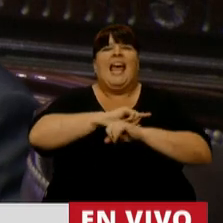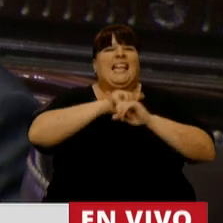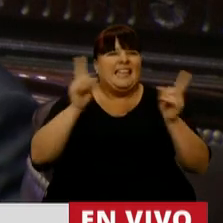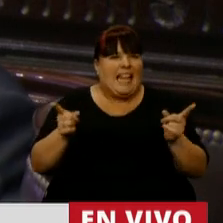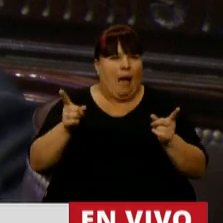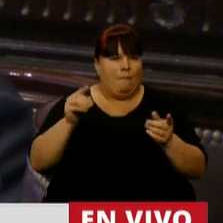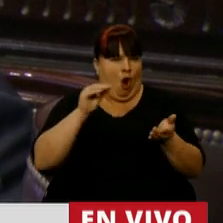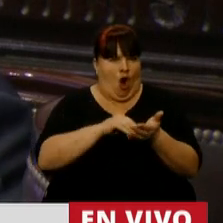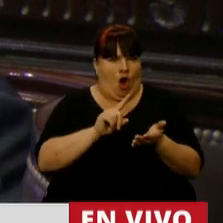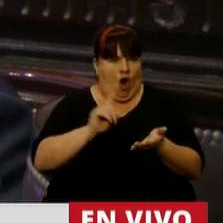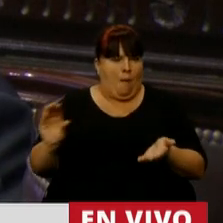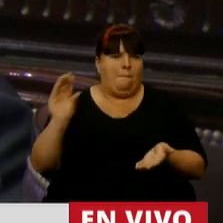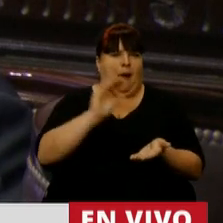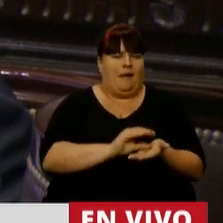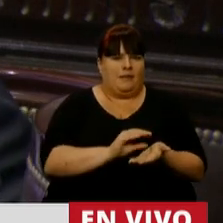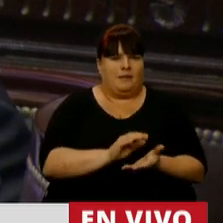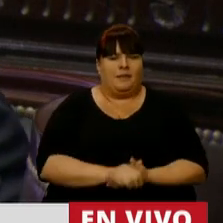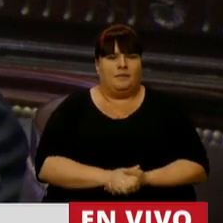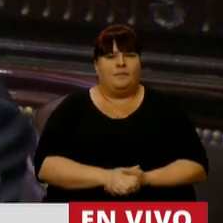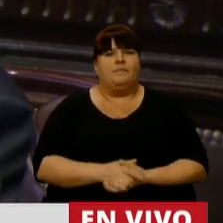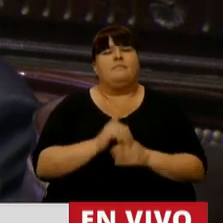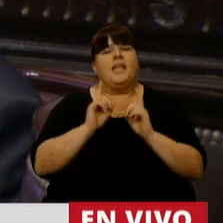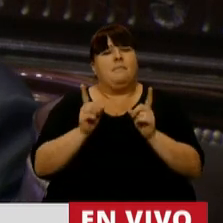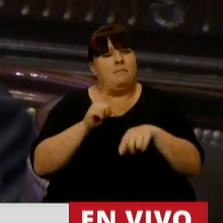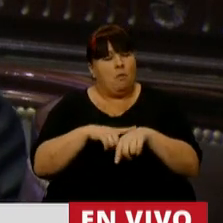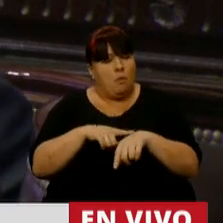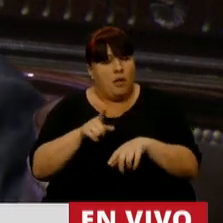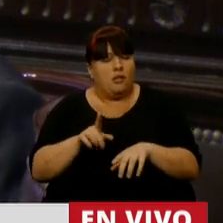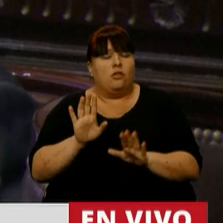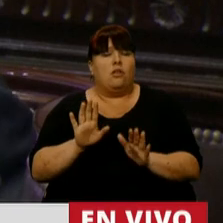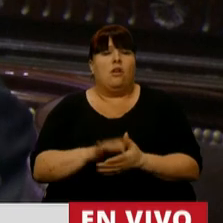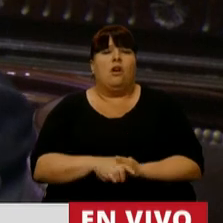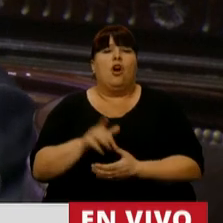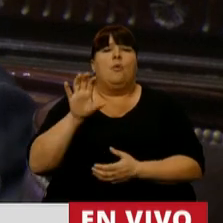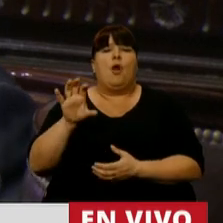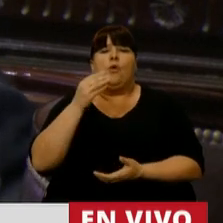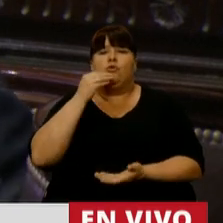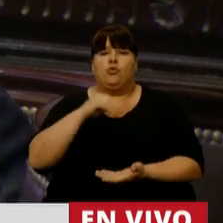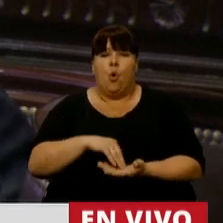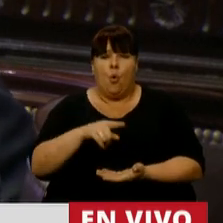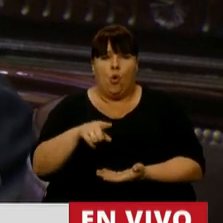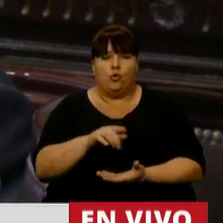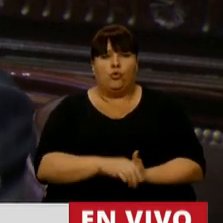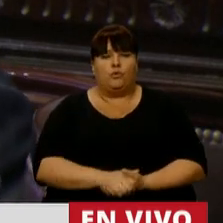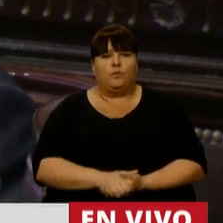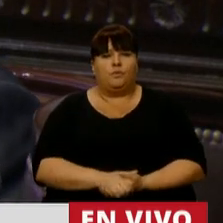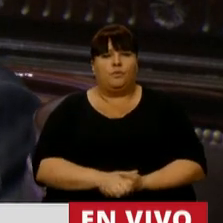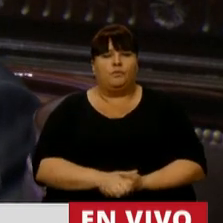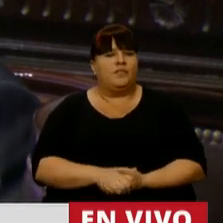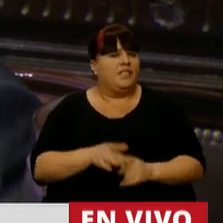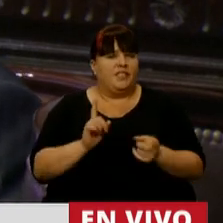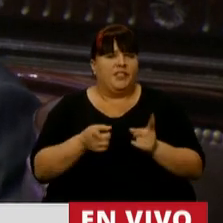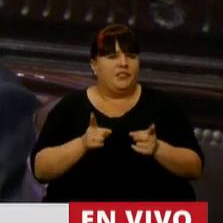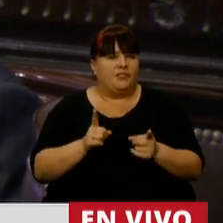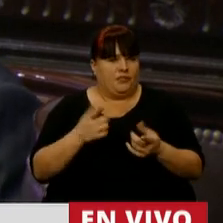figura. Mientras tanto, señor Presidente, la provincia de Chubut sigue